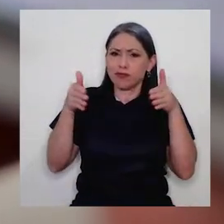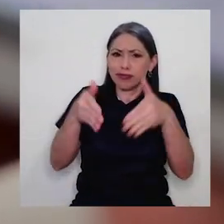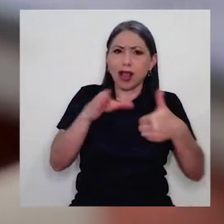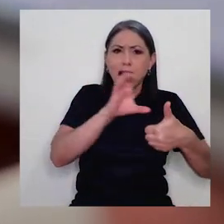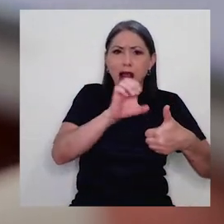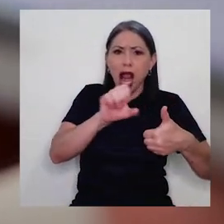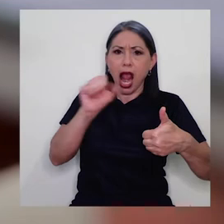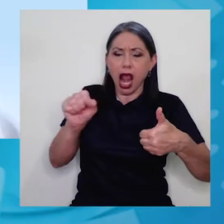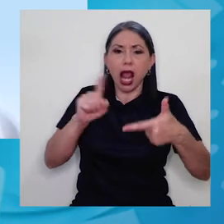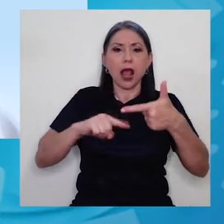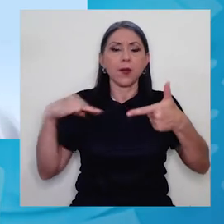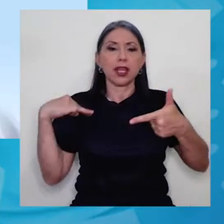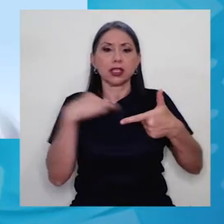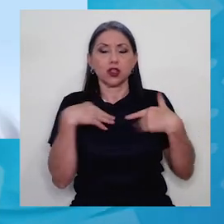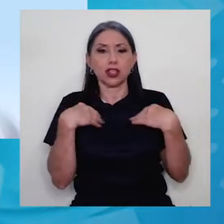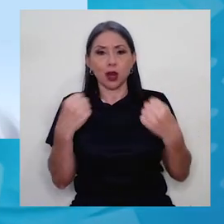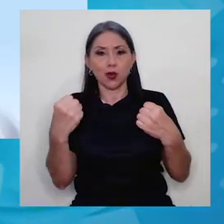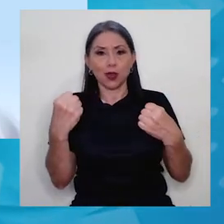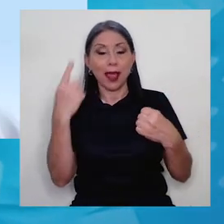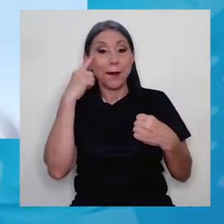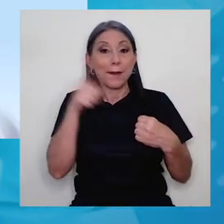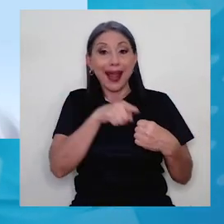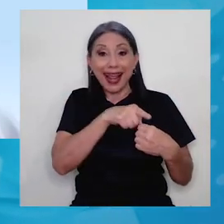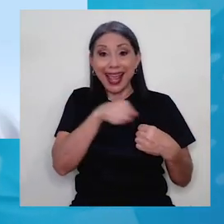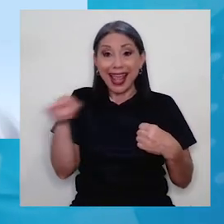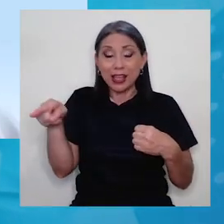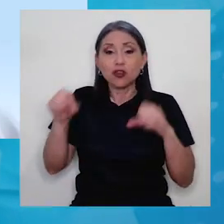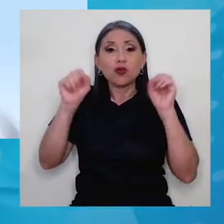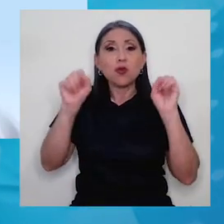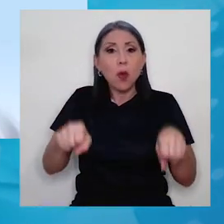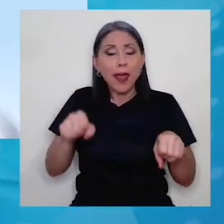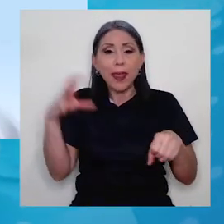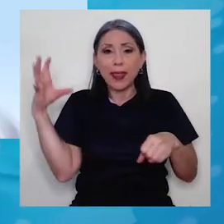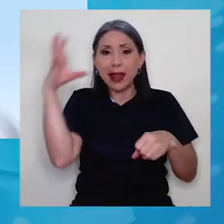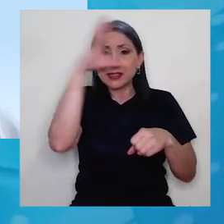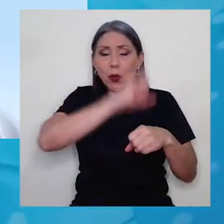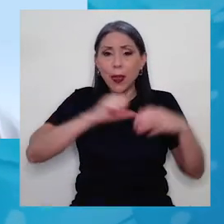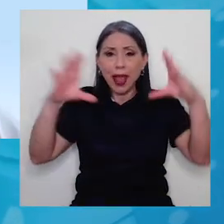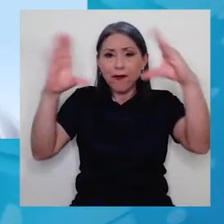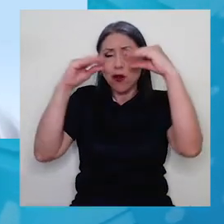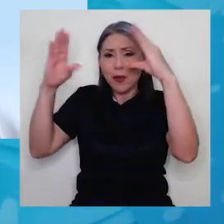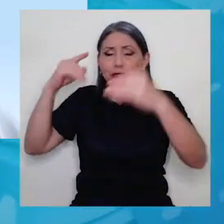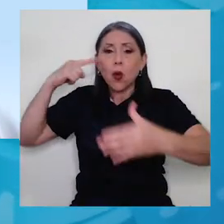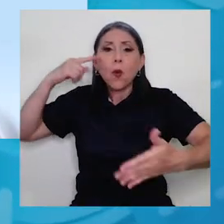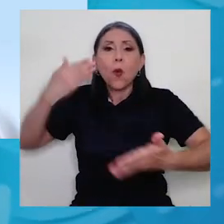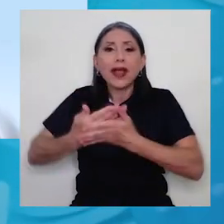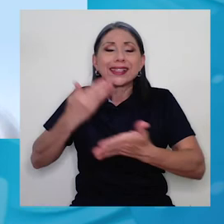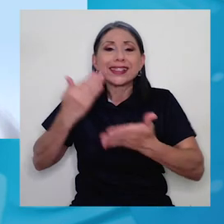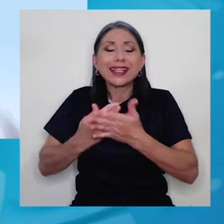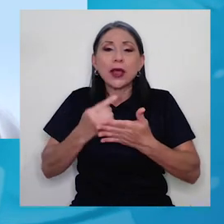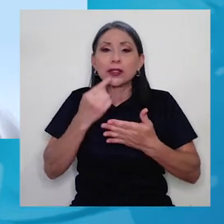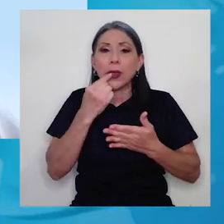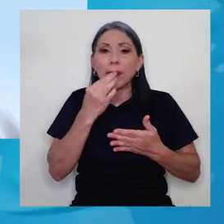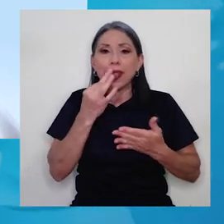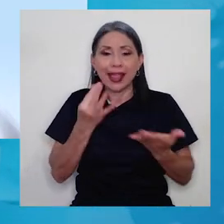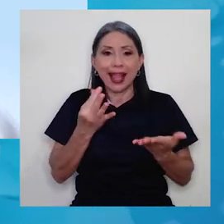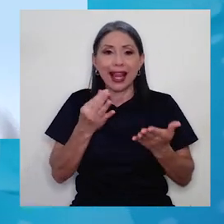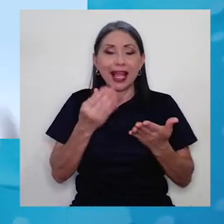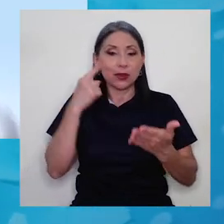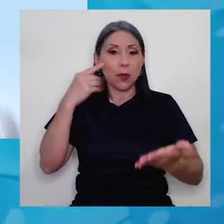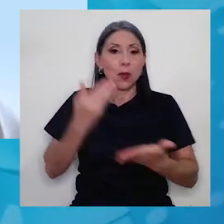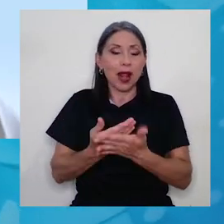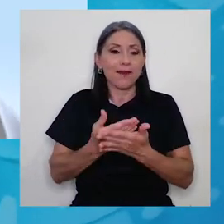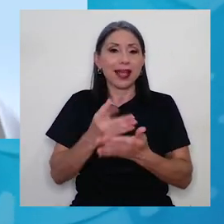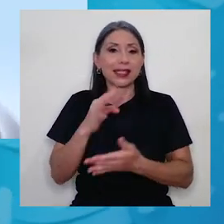Ministerio de Salud para poder llegar a este tipo de muestreos salivares, las pruebas TCOVID, ¿verdad?